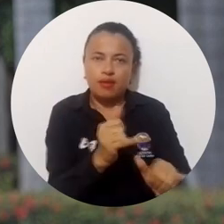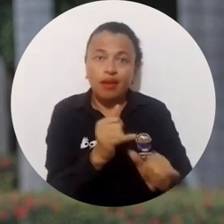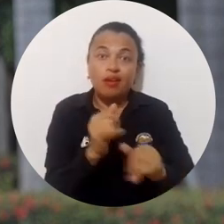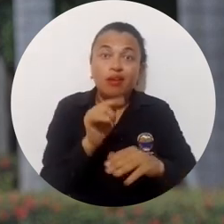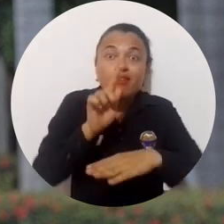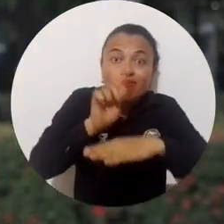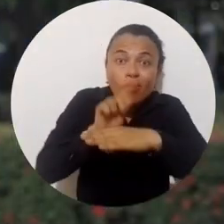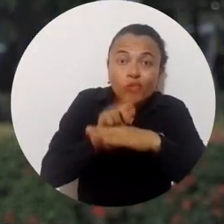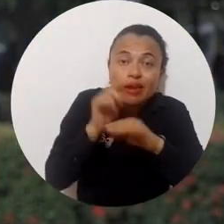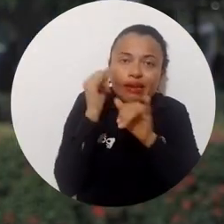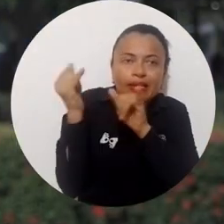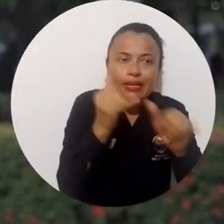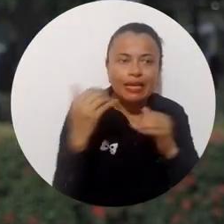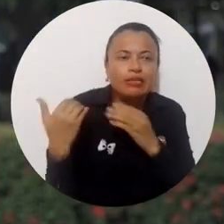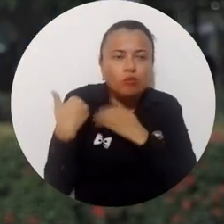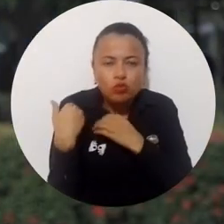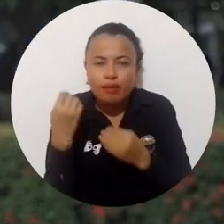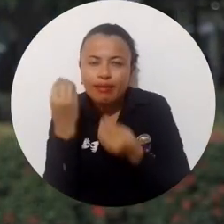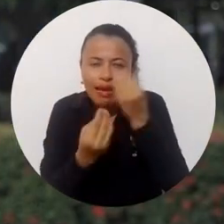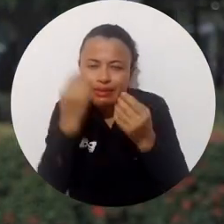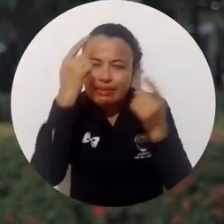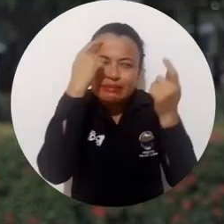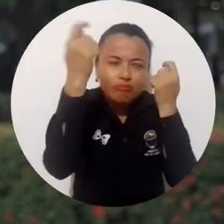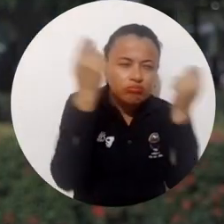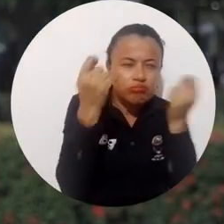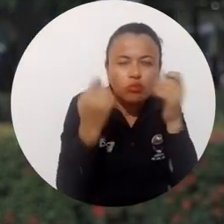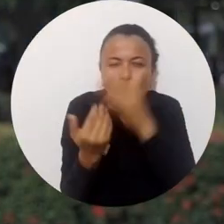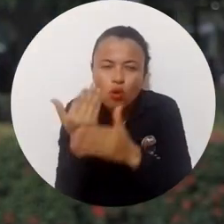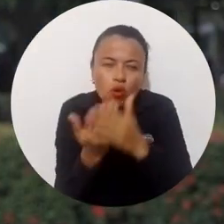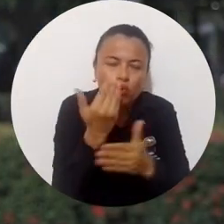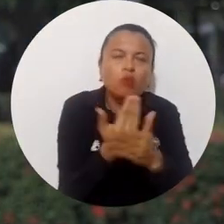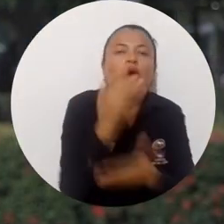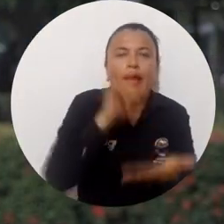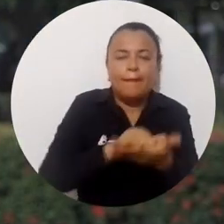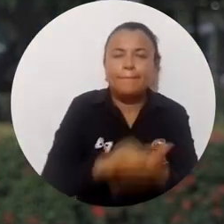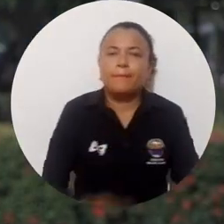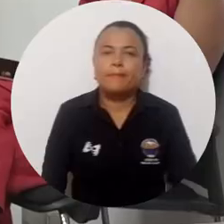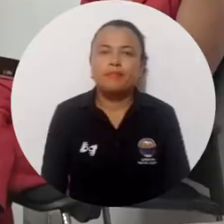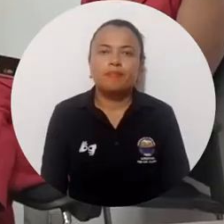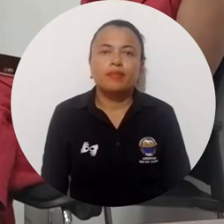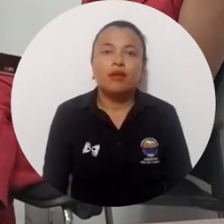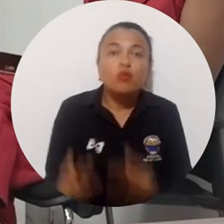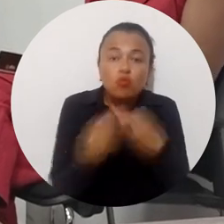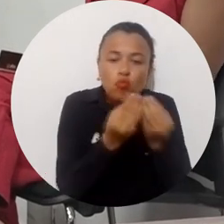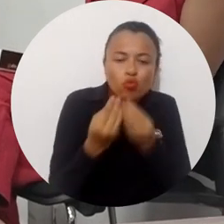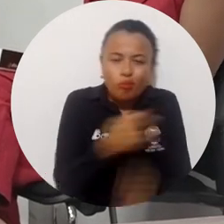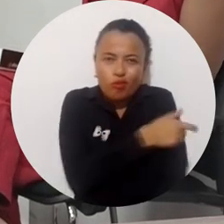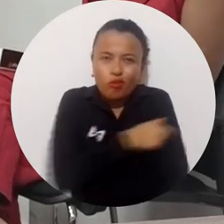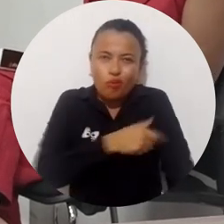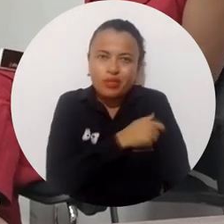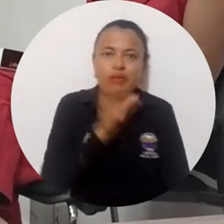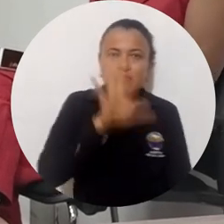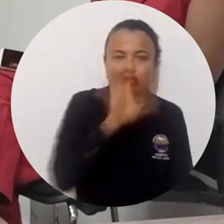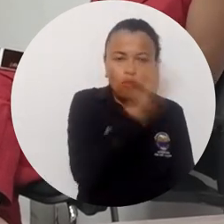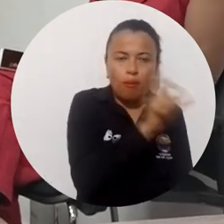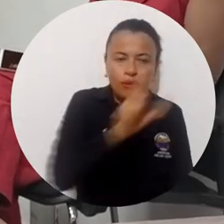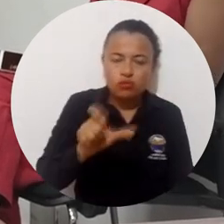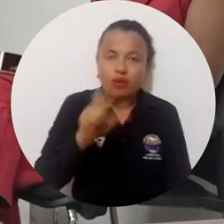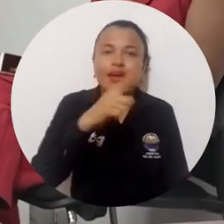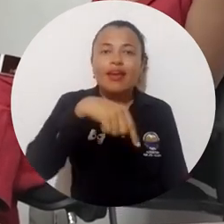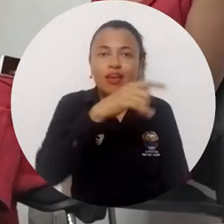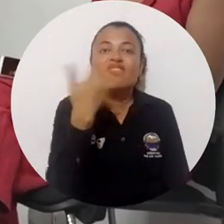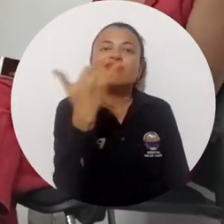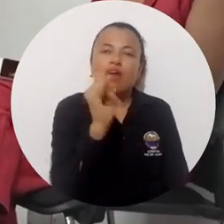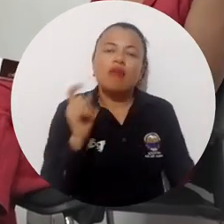en la Facultad de Ingeniería y esto ha motivado que desde la Facultad de Ingeniería se estén generando estrategias. Esta nueva corporación está conformada por